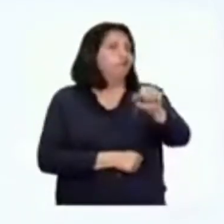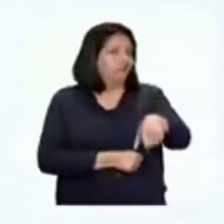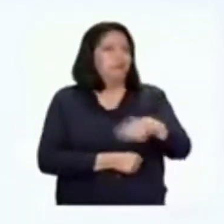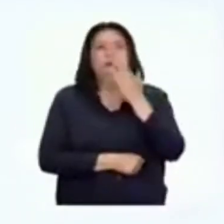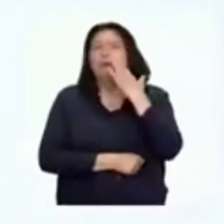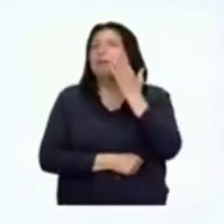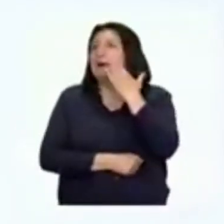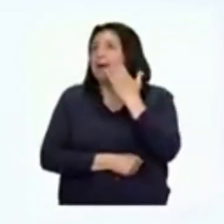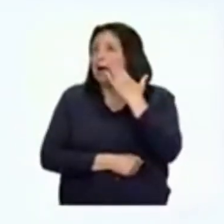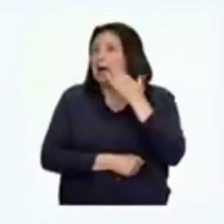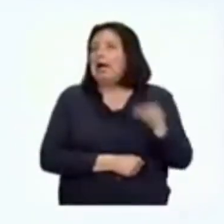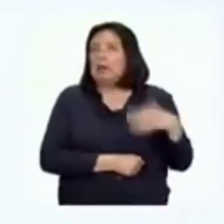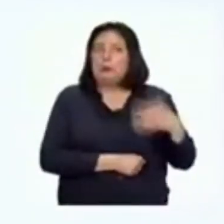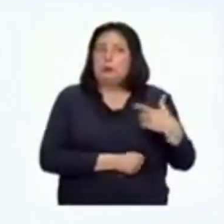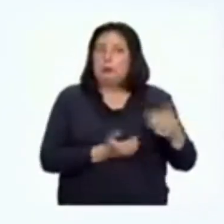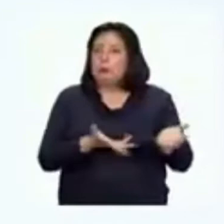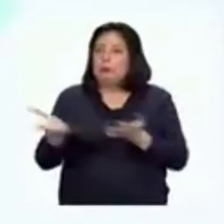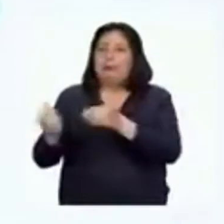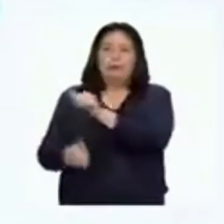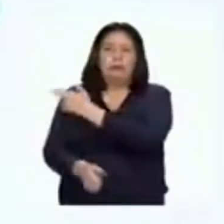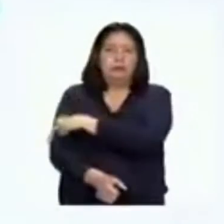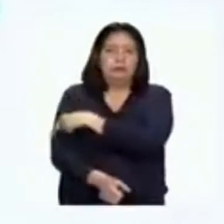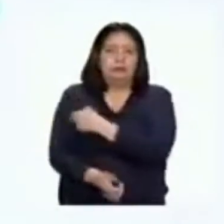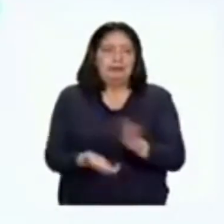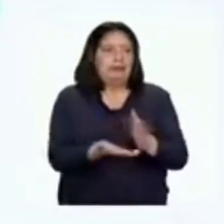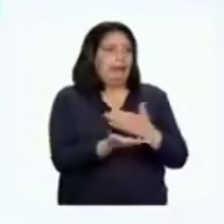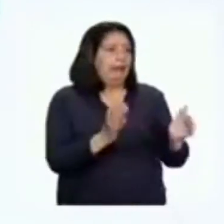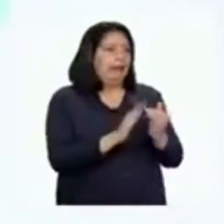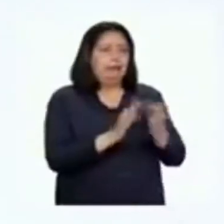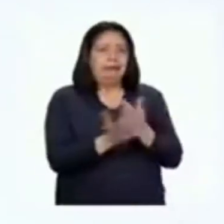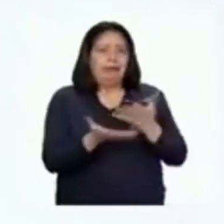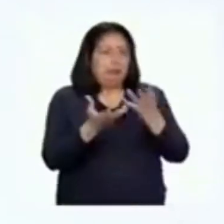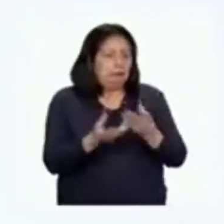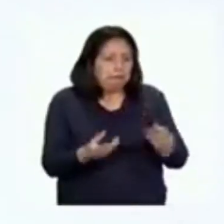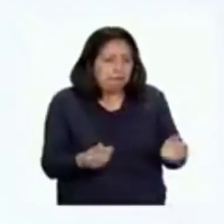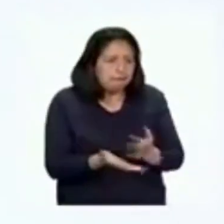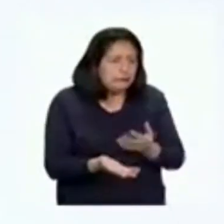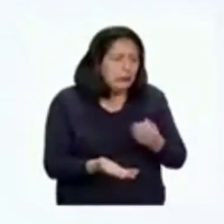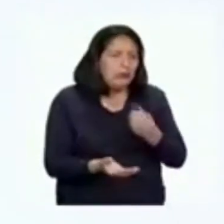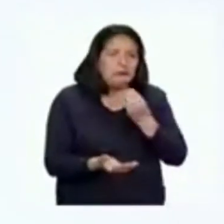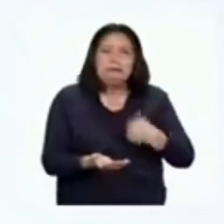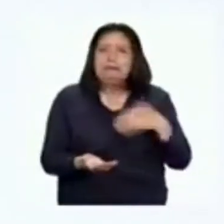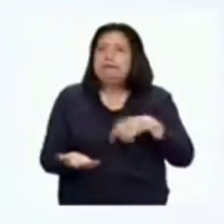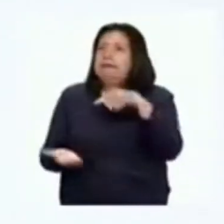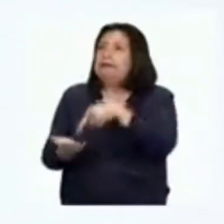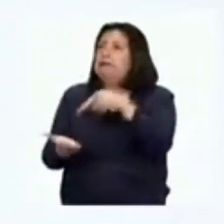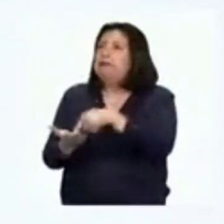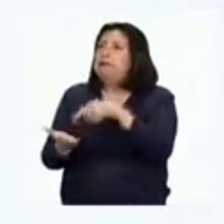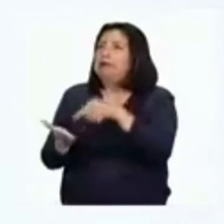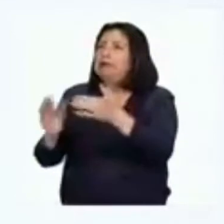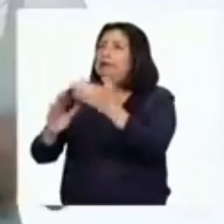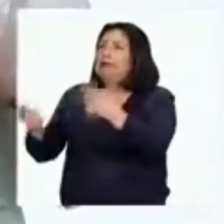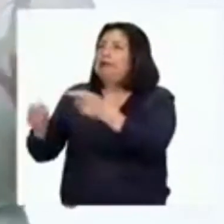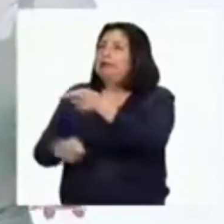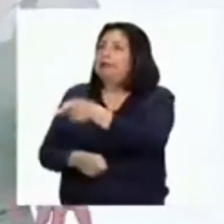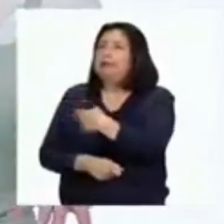La mamá de Mercedes fue llevada al hospital. En casa no había mucha comida y tenían una deuda grande en la bodega de